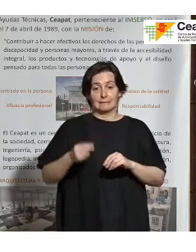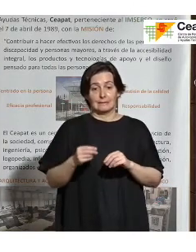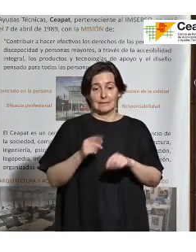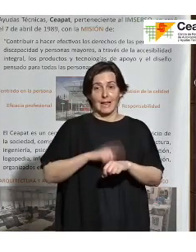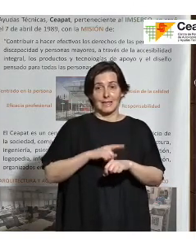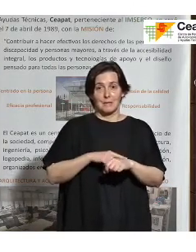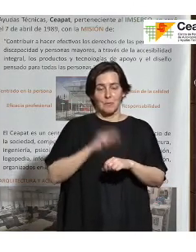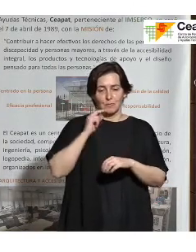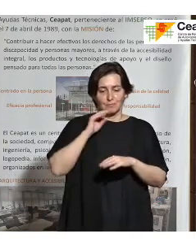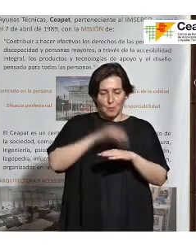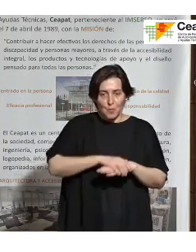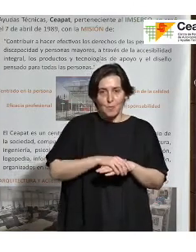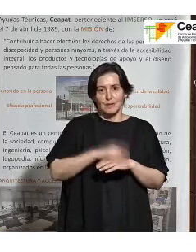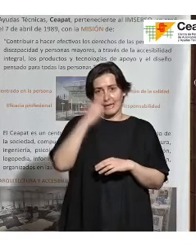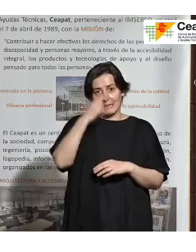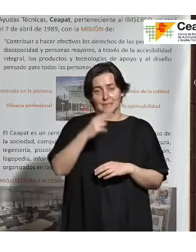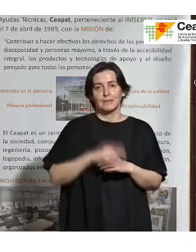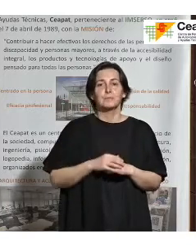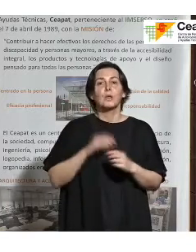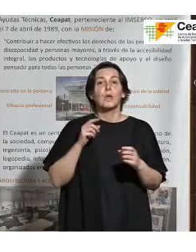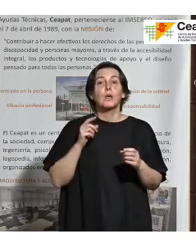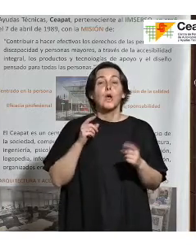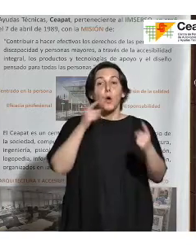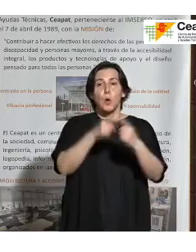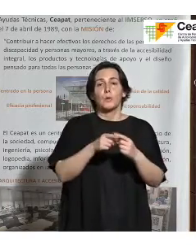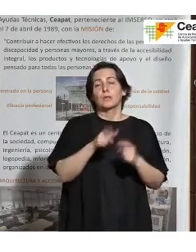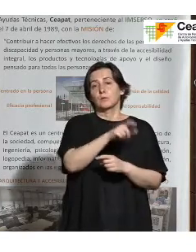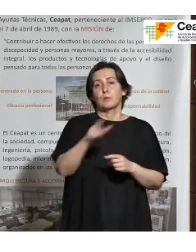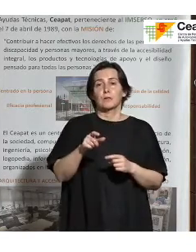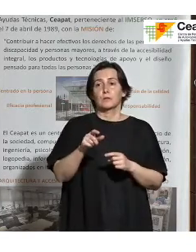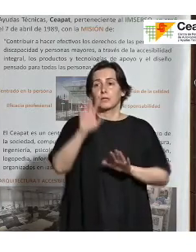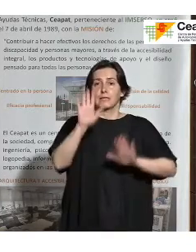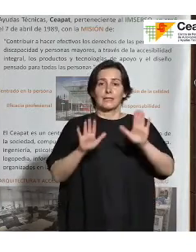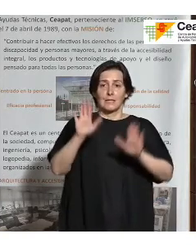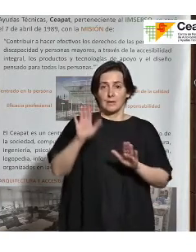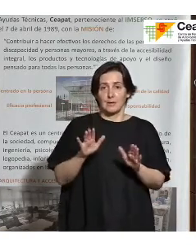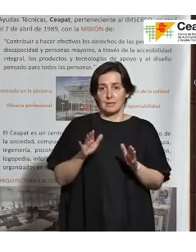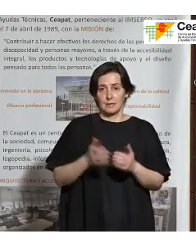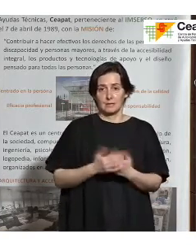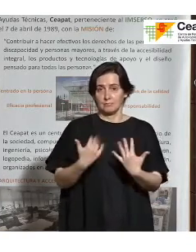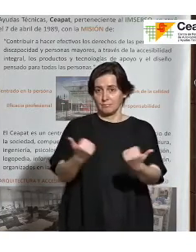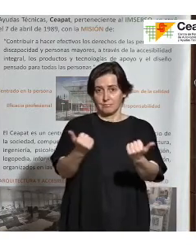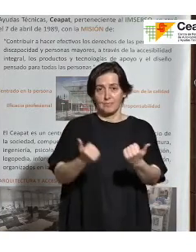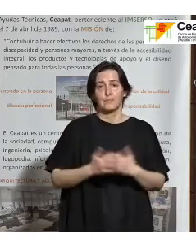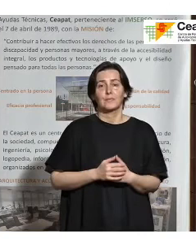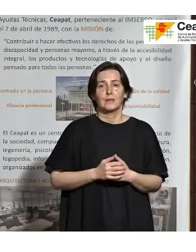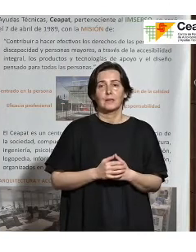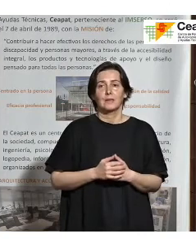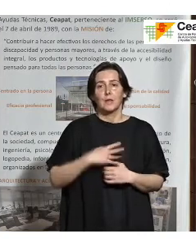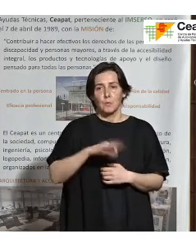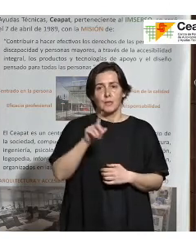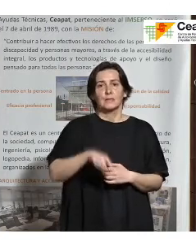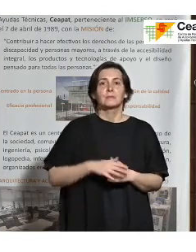sobre todo para que puedan intervenir las personas que están como asistentes en esta mesa.